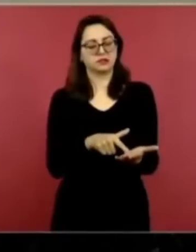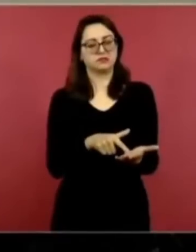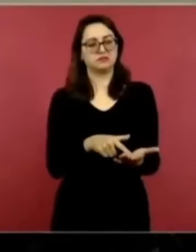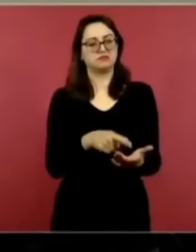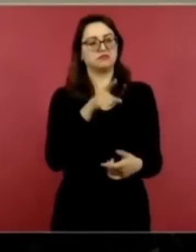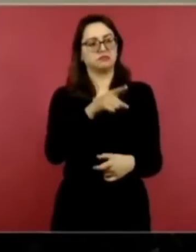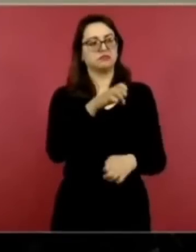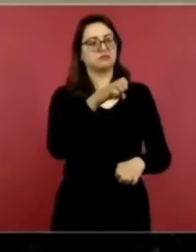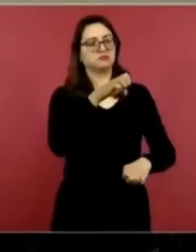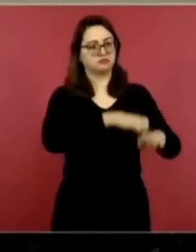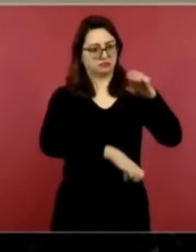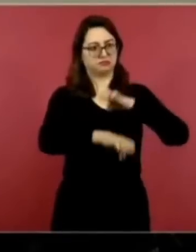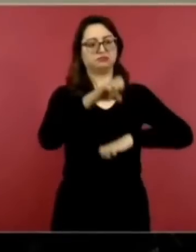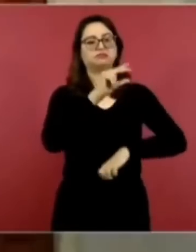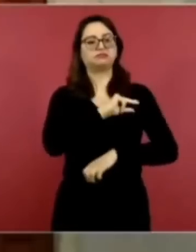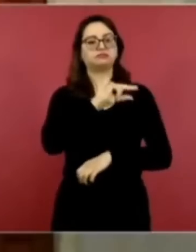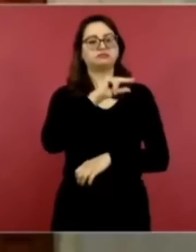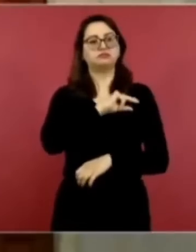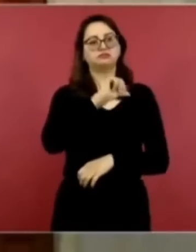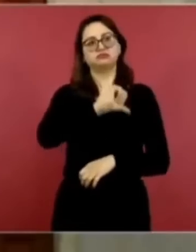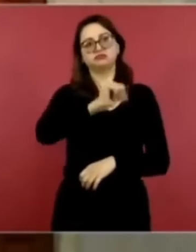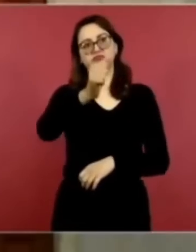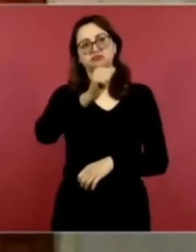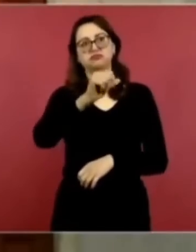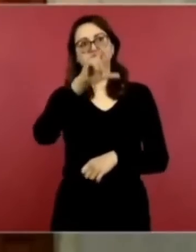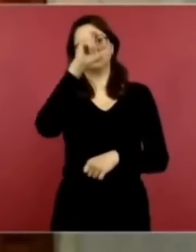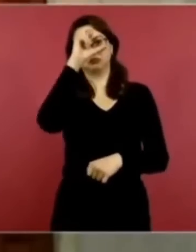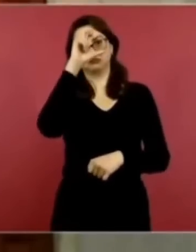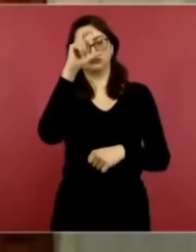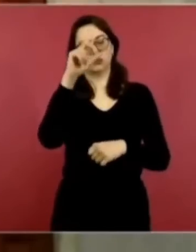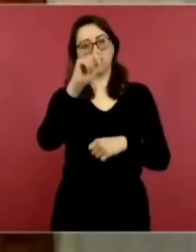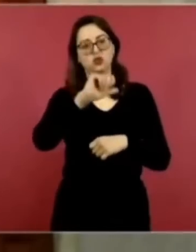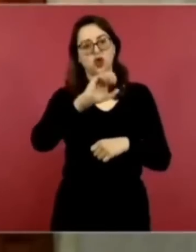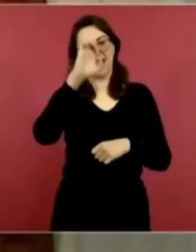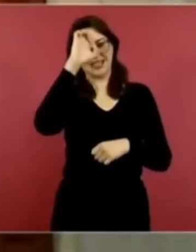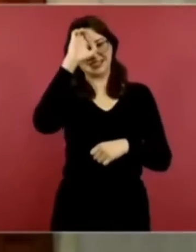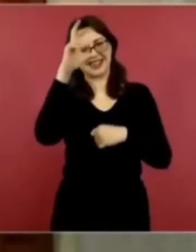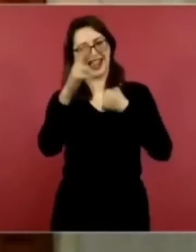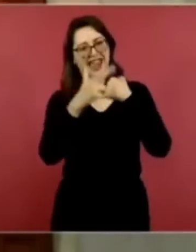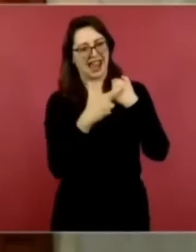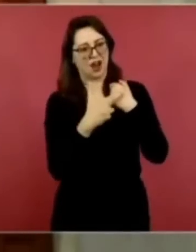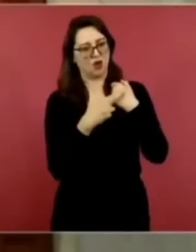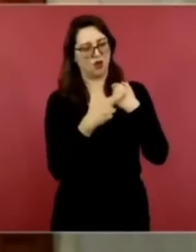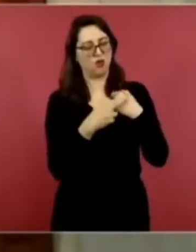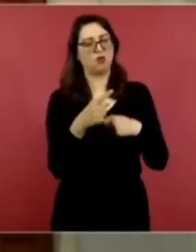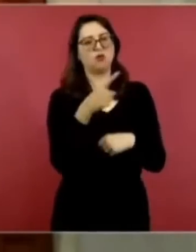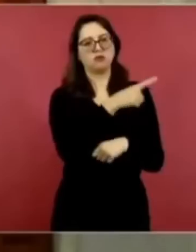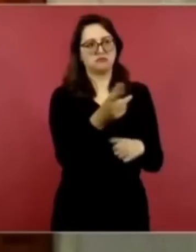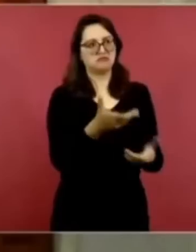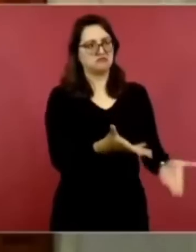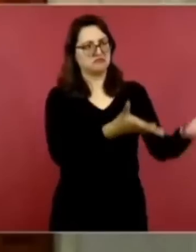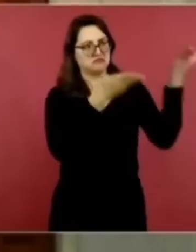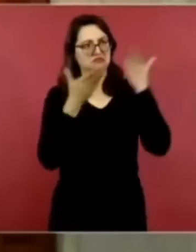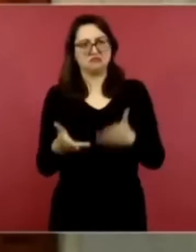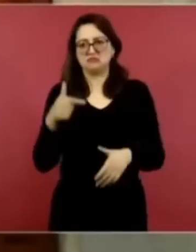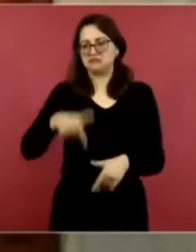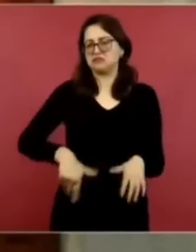principalmente extranjeras, generar energía eléctrica. Hoy tales empresas